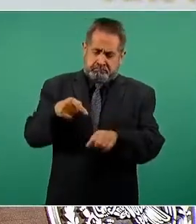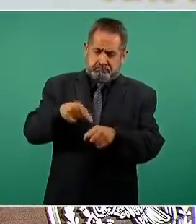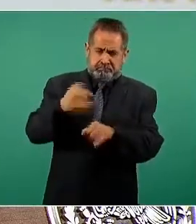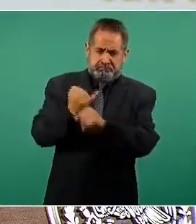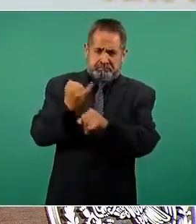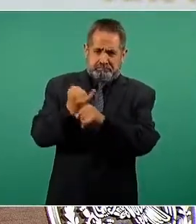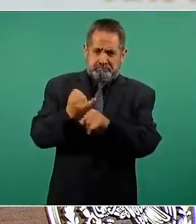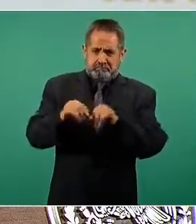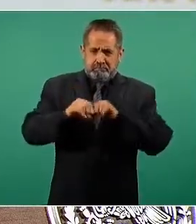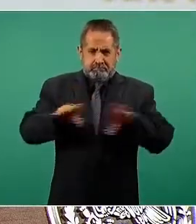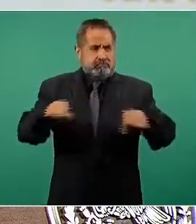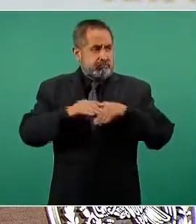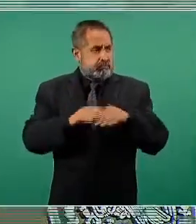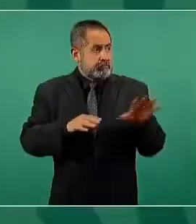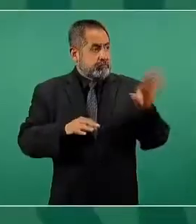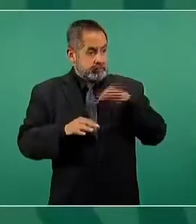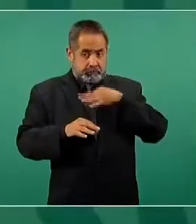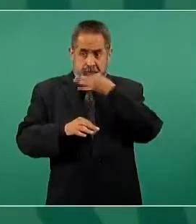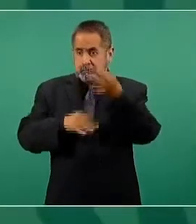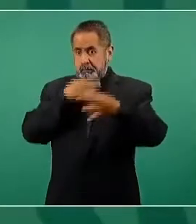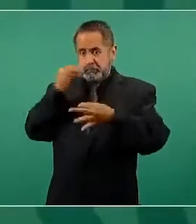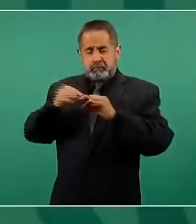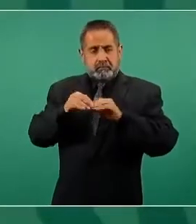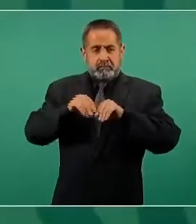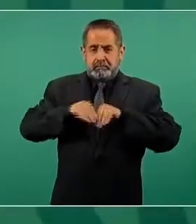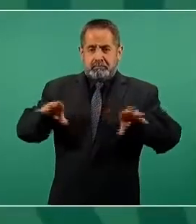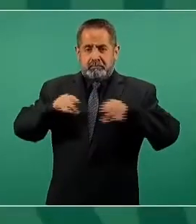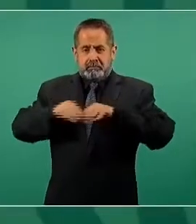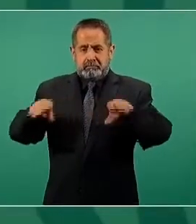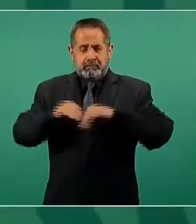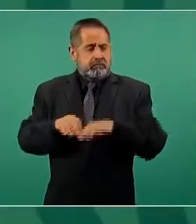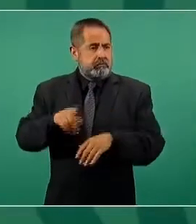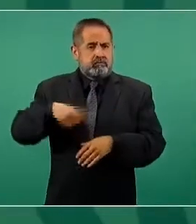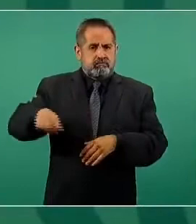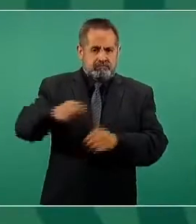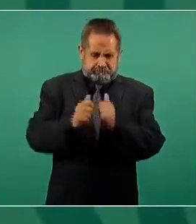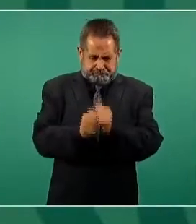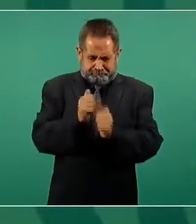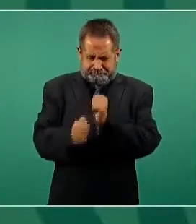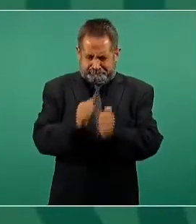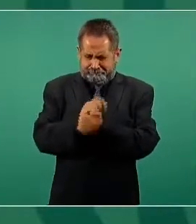es un medio de comunicación, todos nos podemos